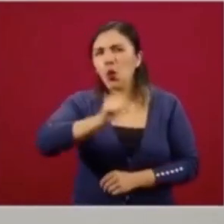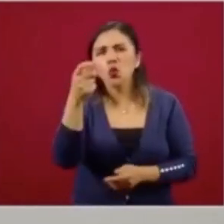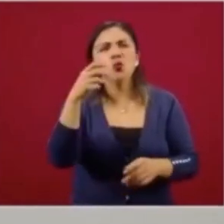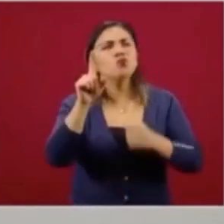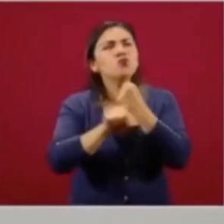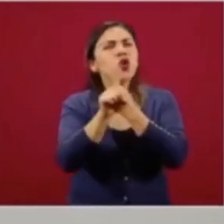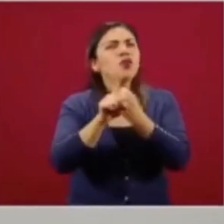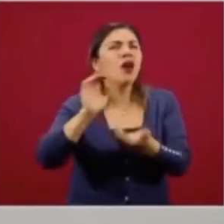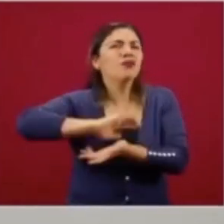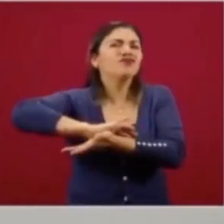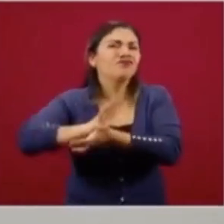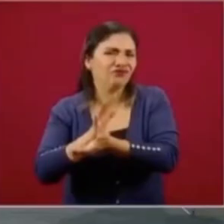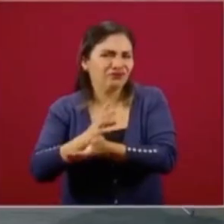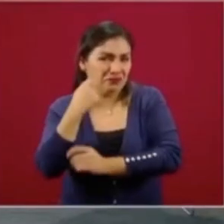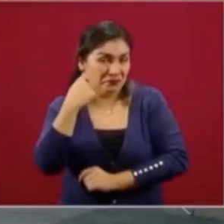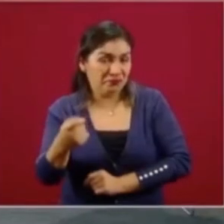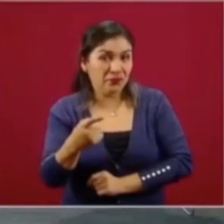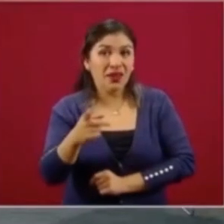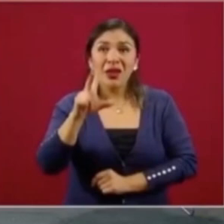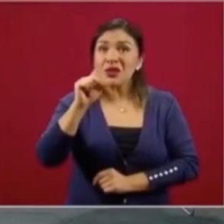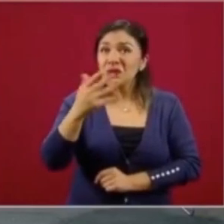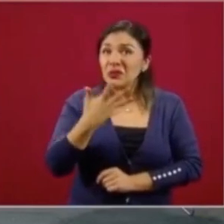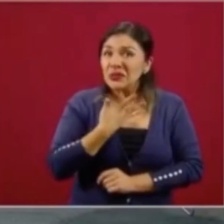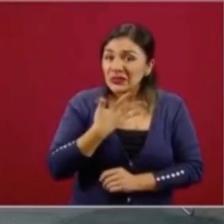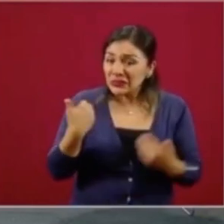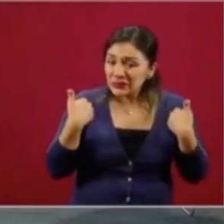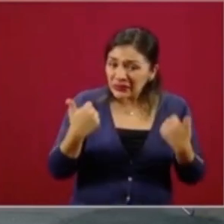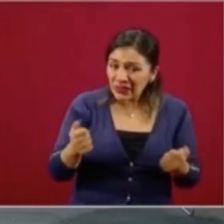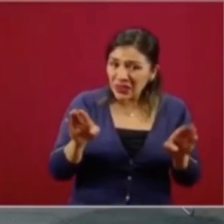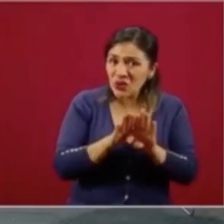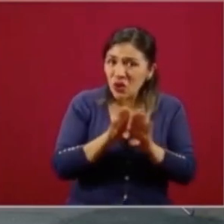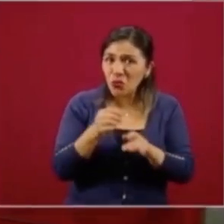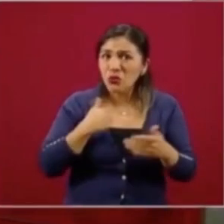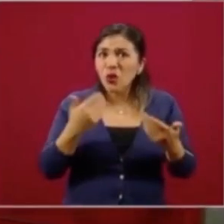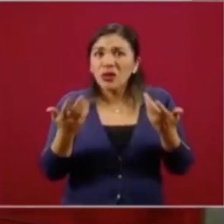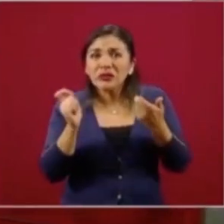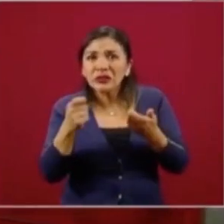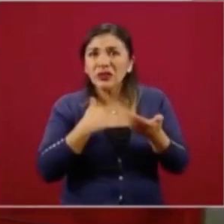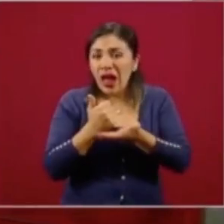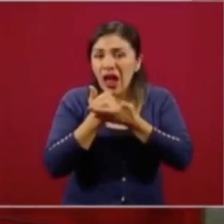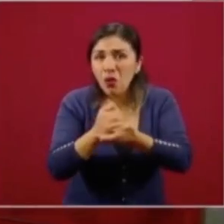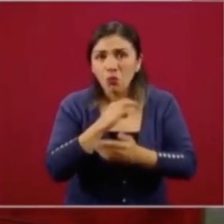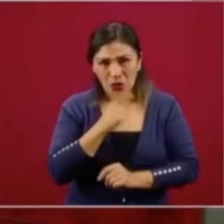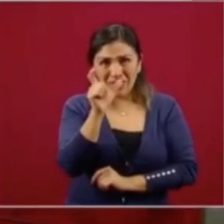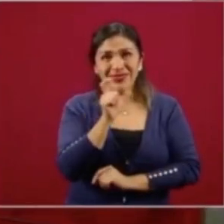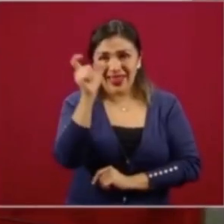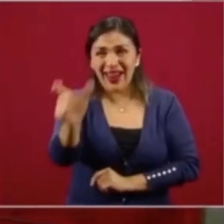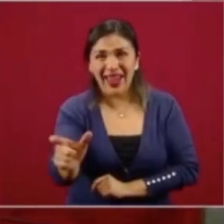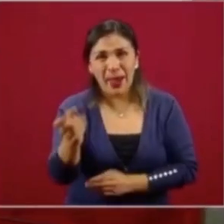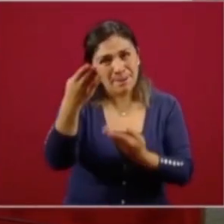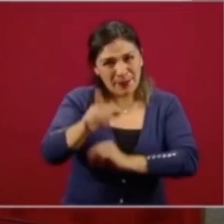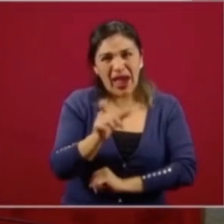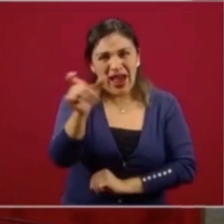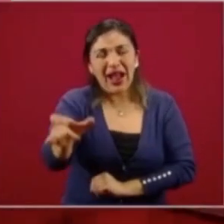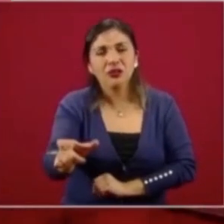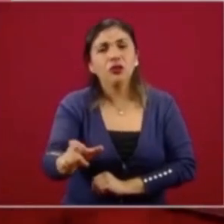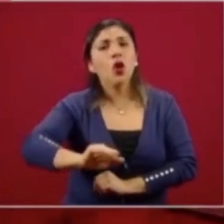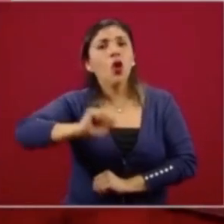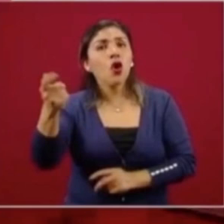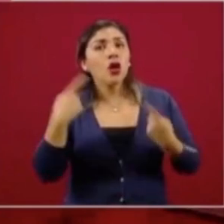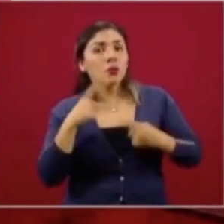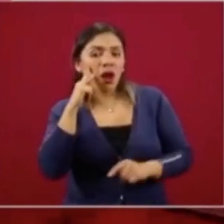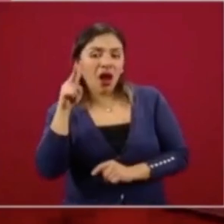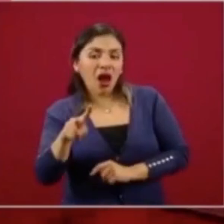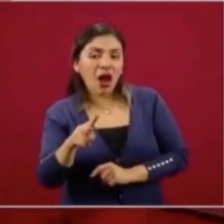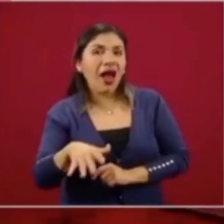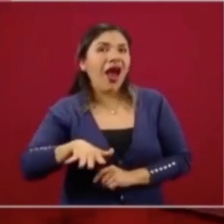discriminación si no se entiende bien lo que estamos haciendo, porque les podemos dar una tarjeta y alguien verlos